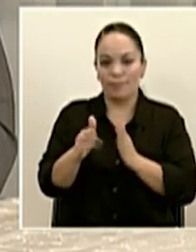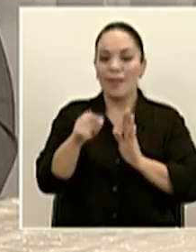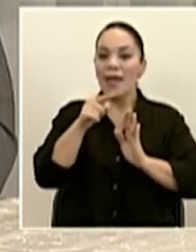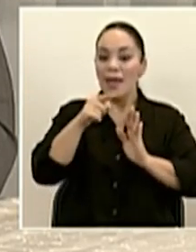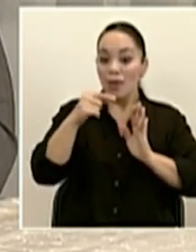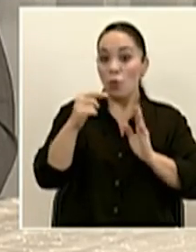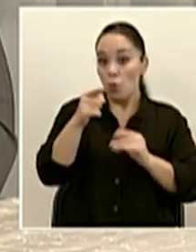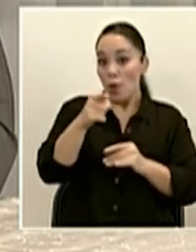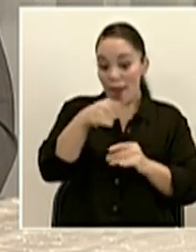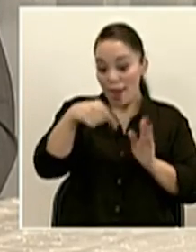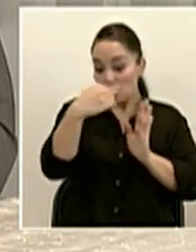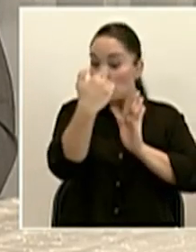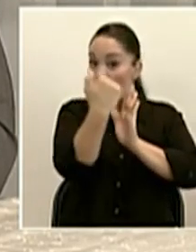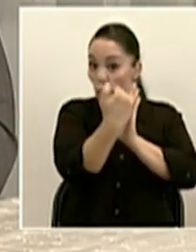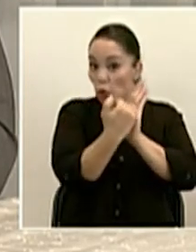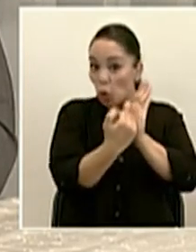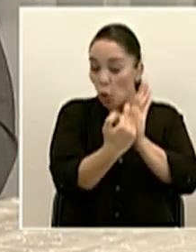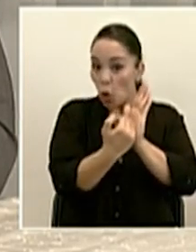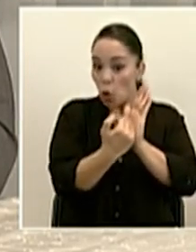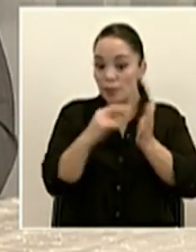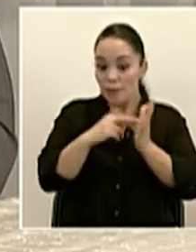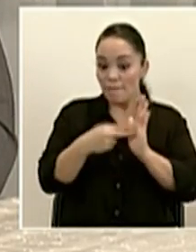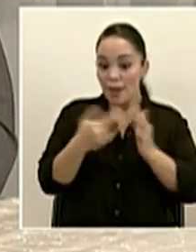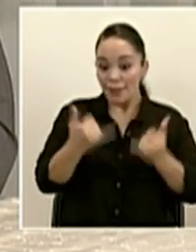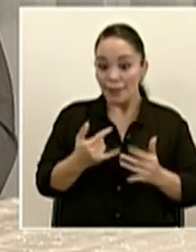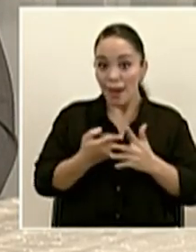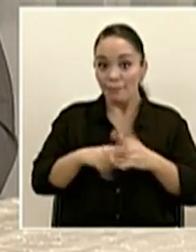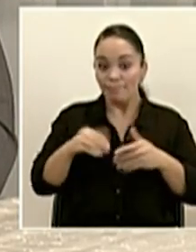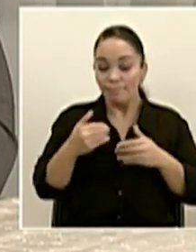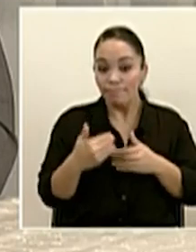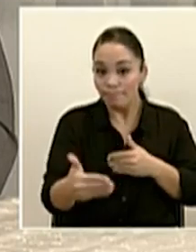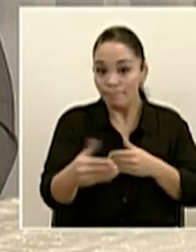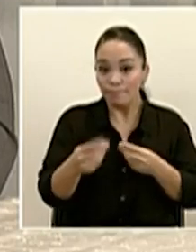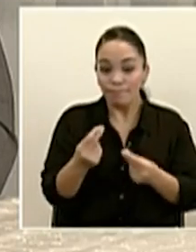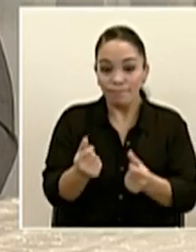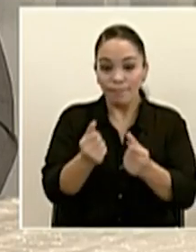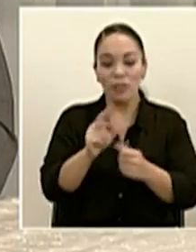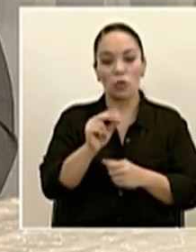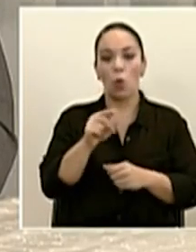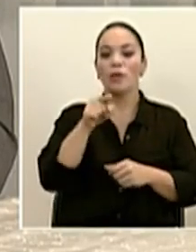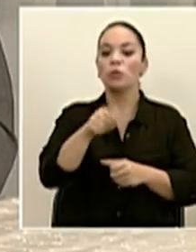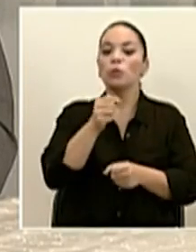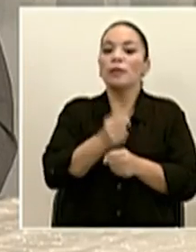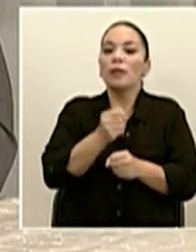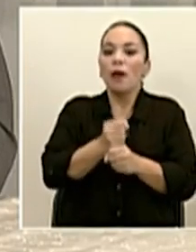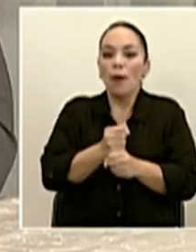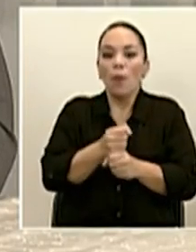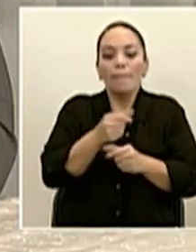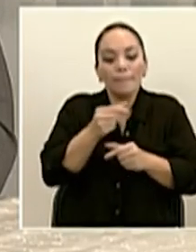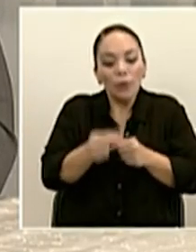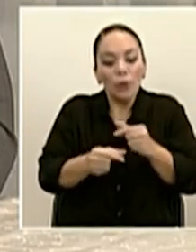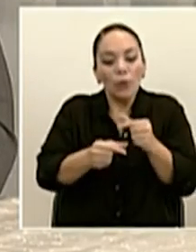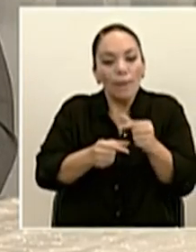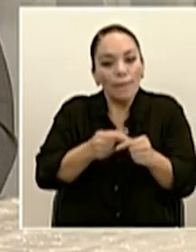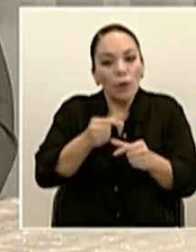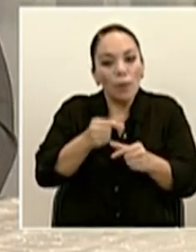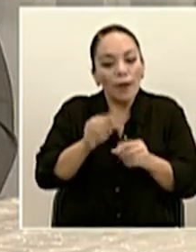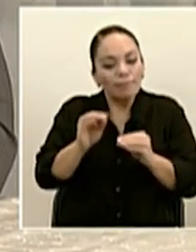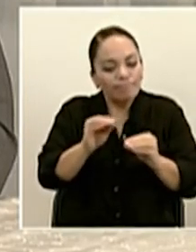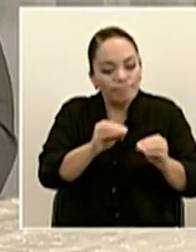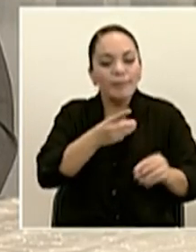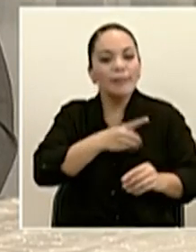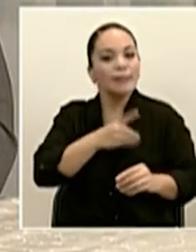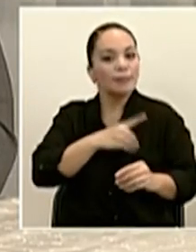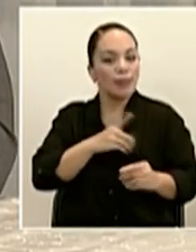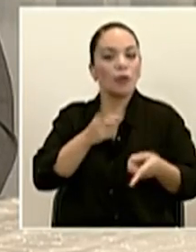significa que inicia inmediatamente. Iniciamos un trabajo para disciplinarnos en cuál será nuestra